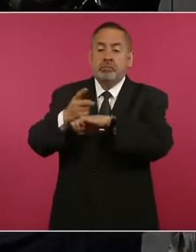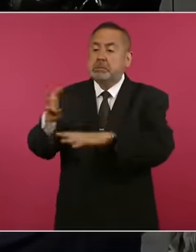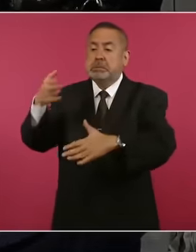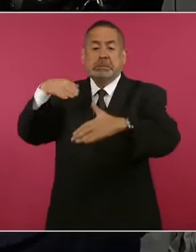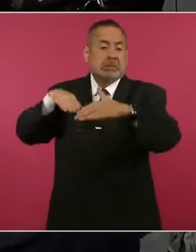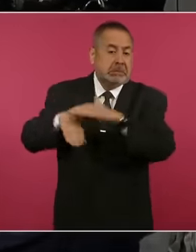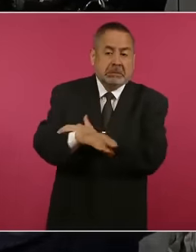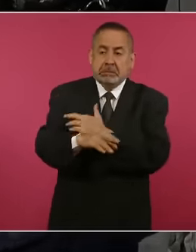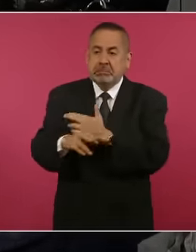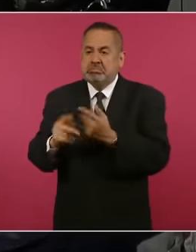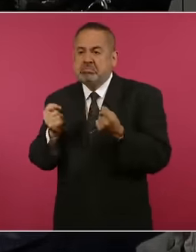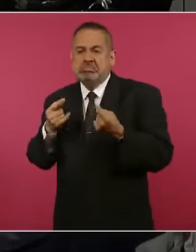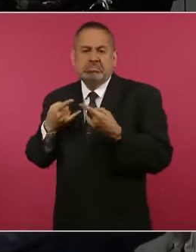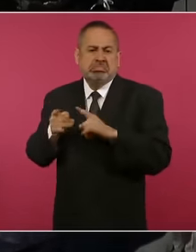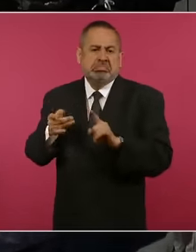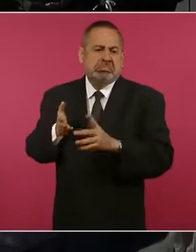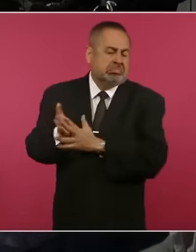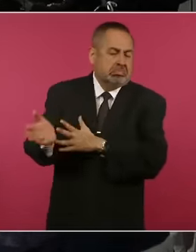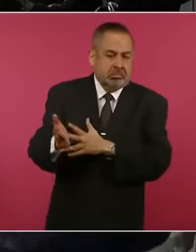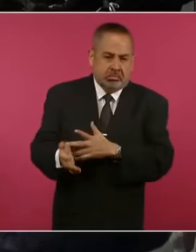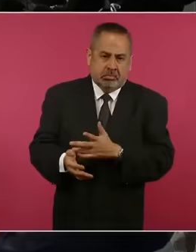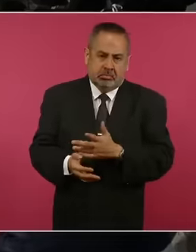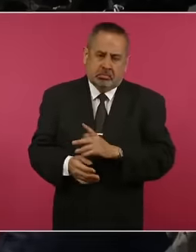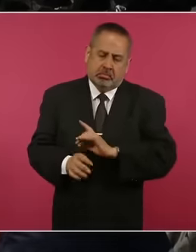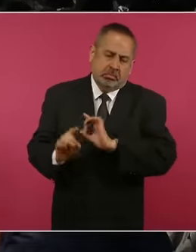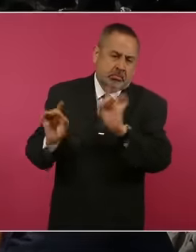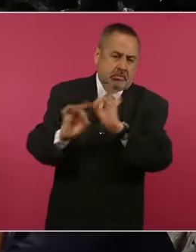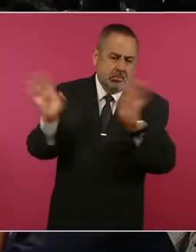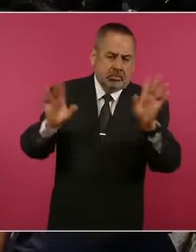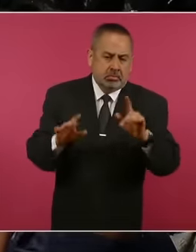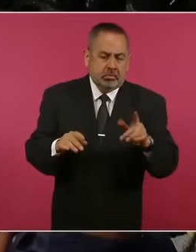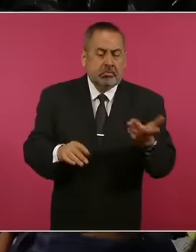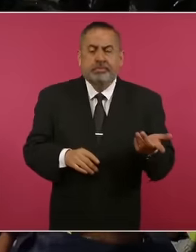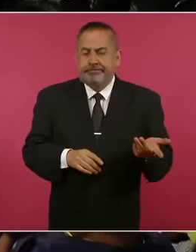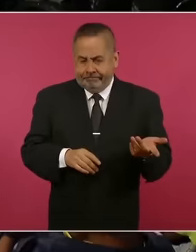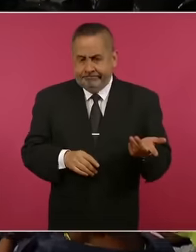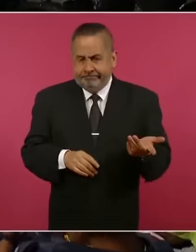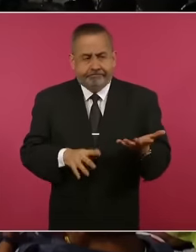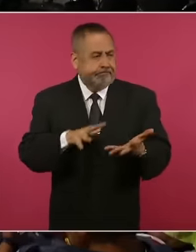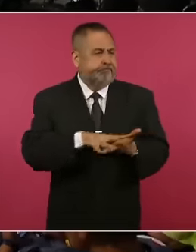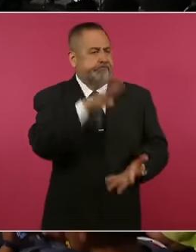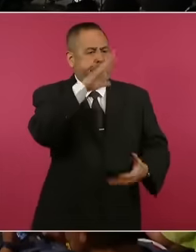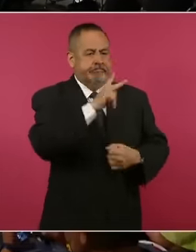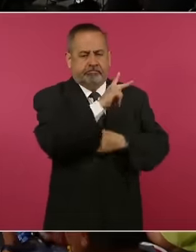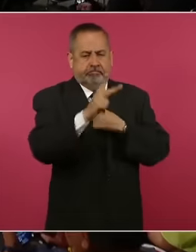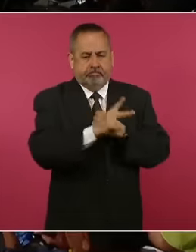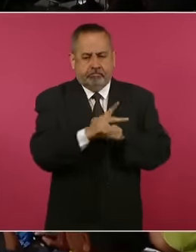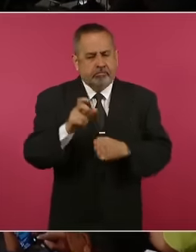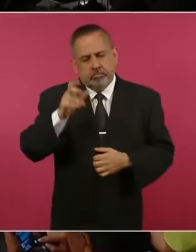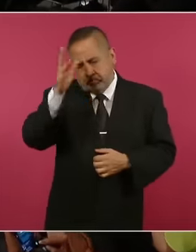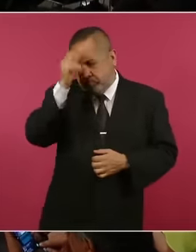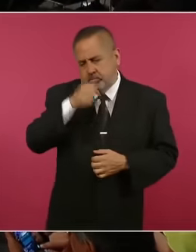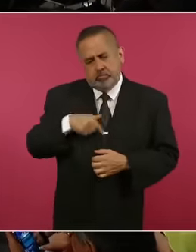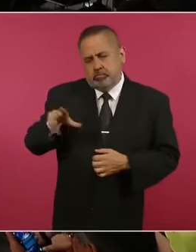casi todos. Pero siempre hay